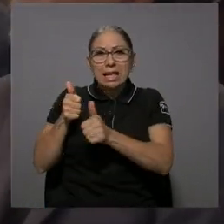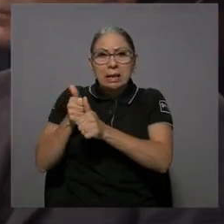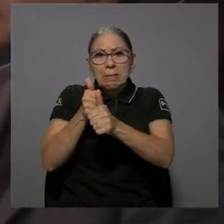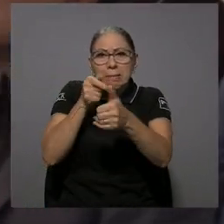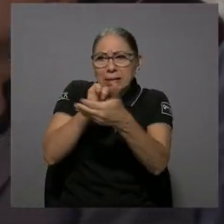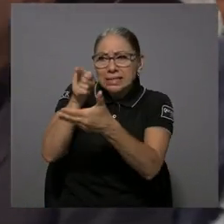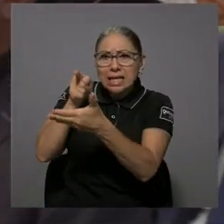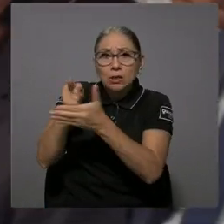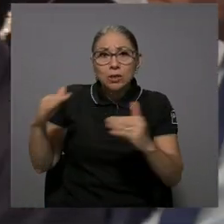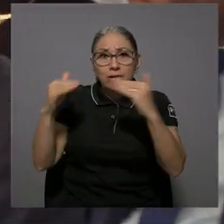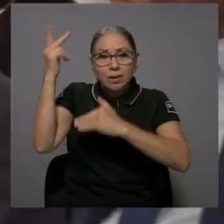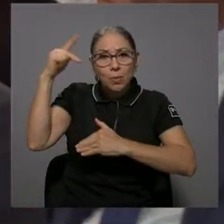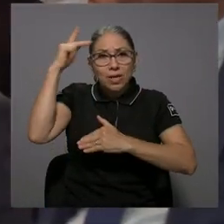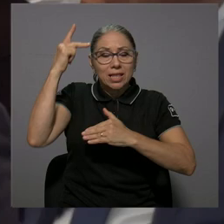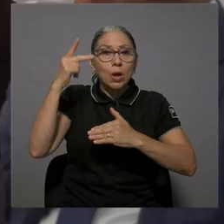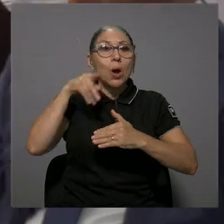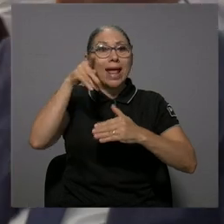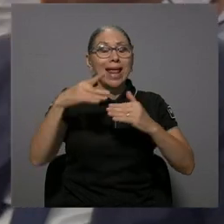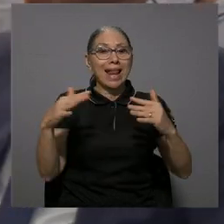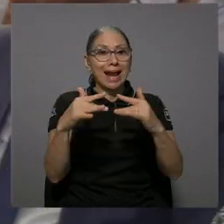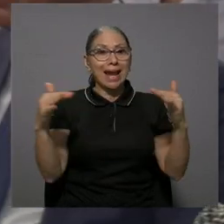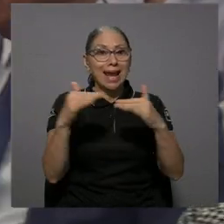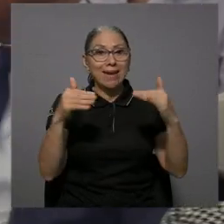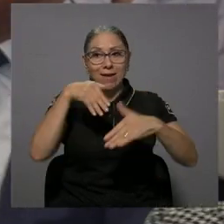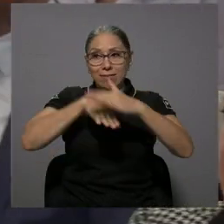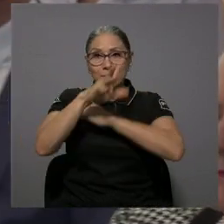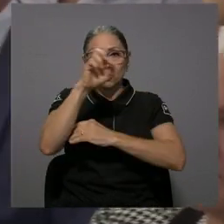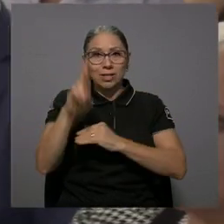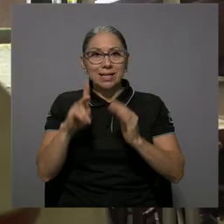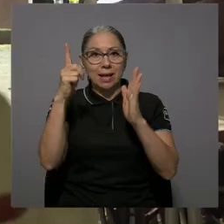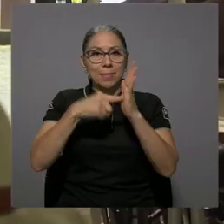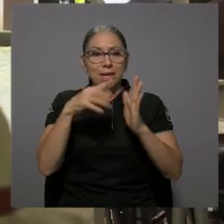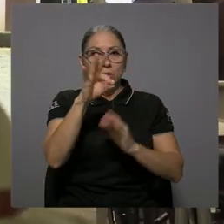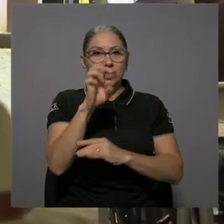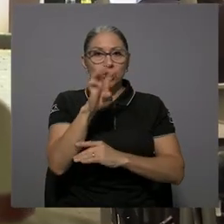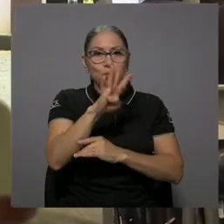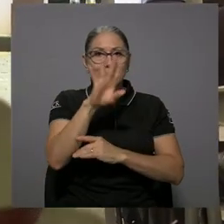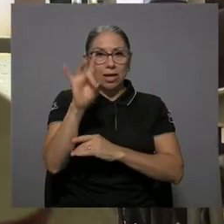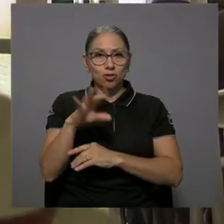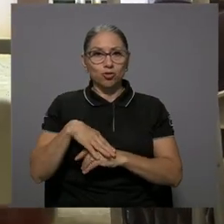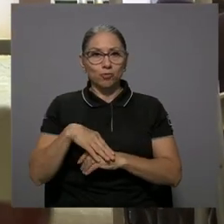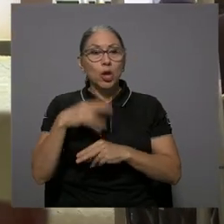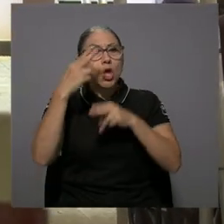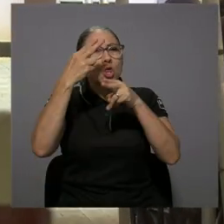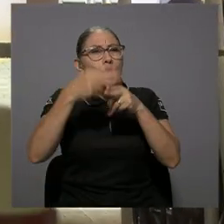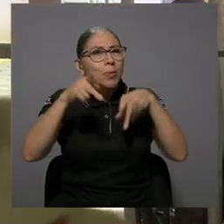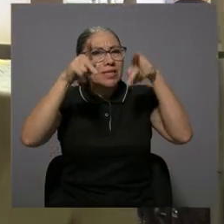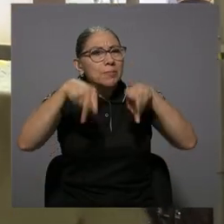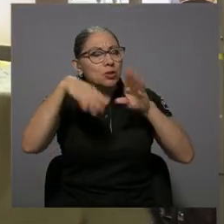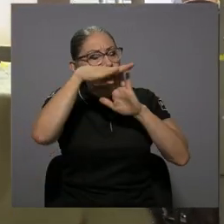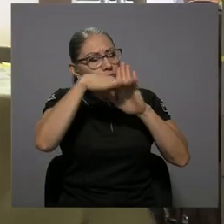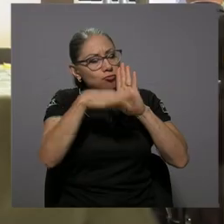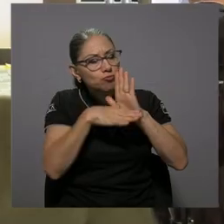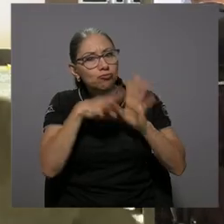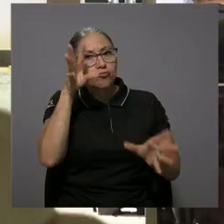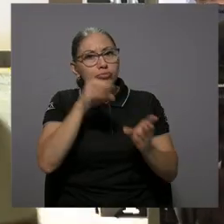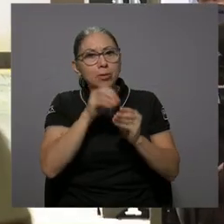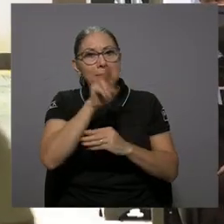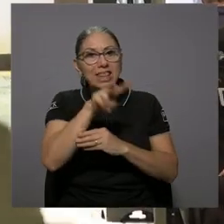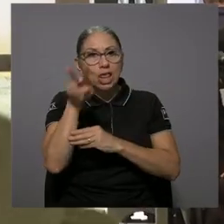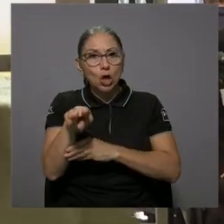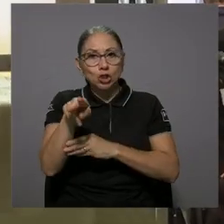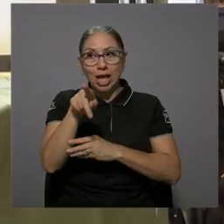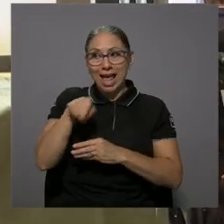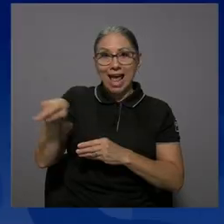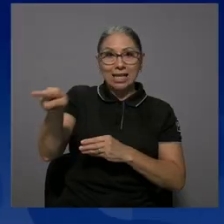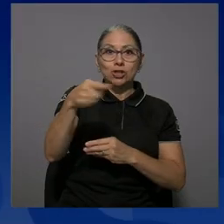políticamente tras la Guerra Civil de 1948. Fueron 22 los nombres de las personas a las que se le brindó